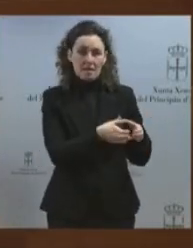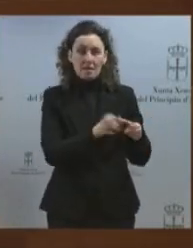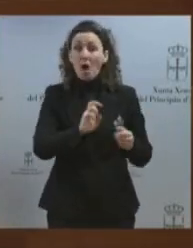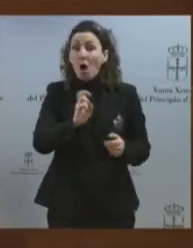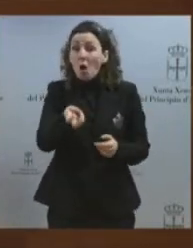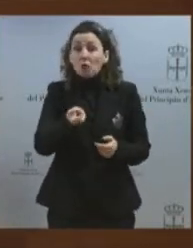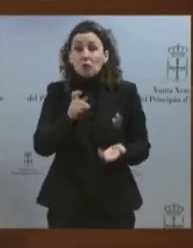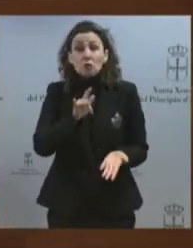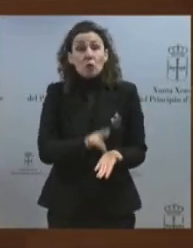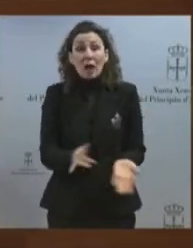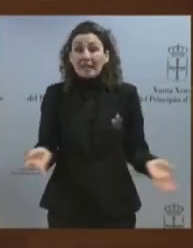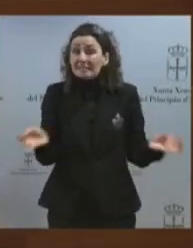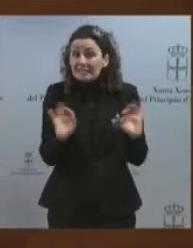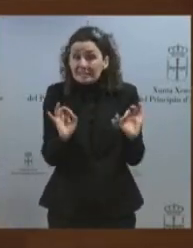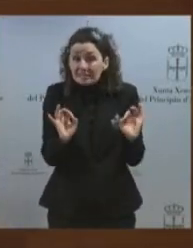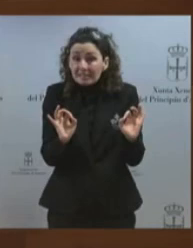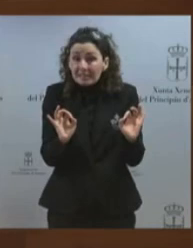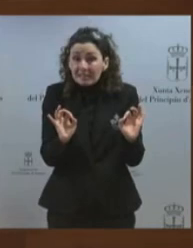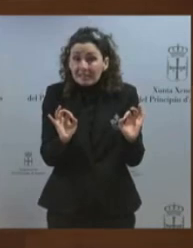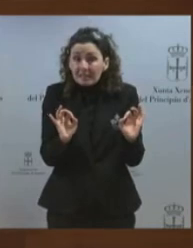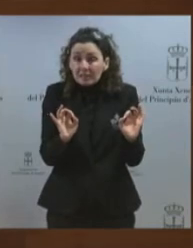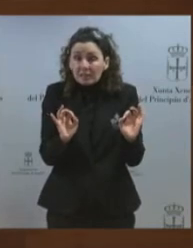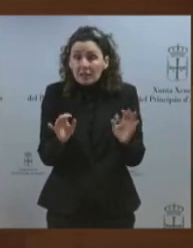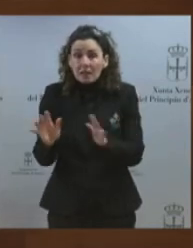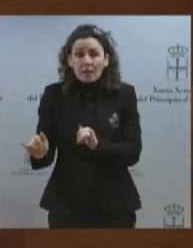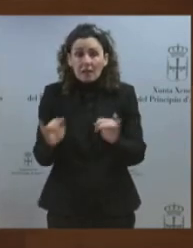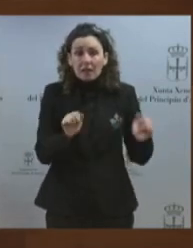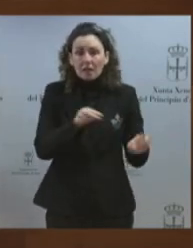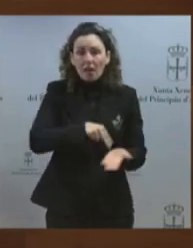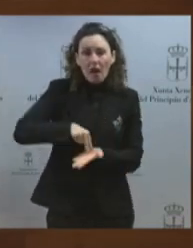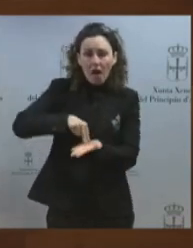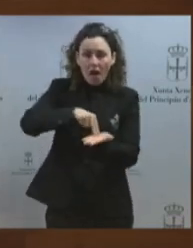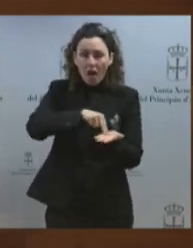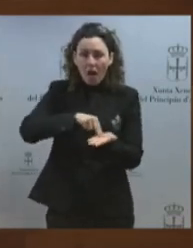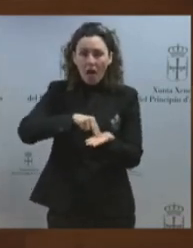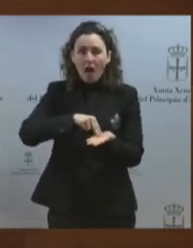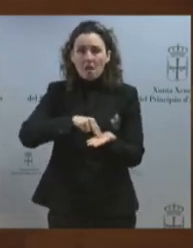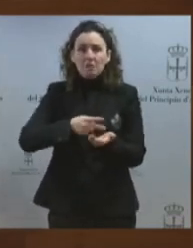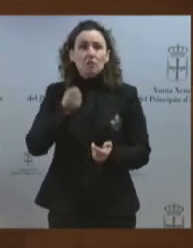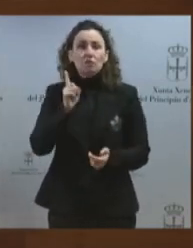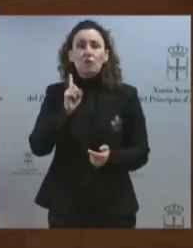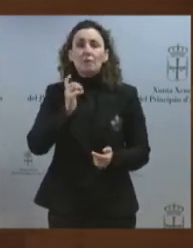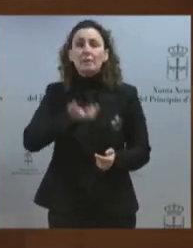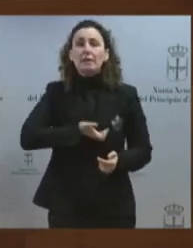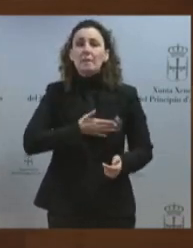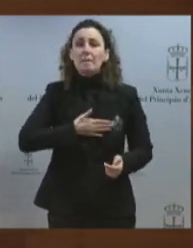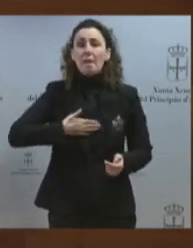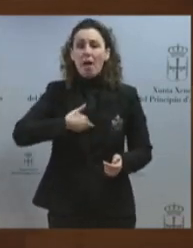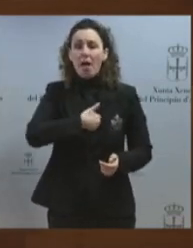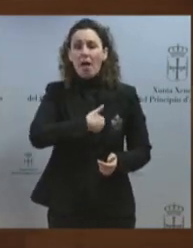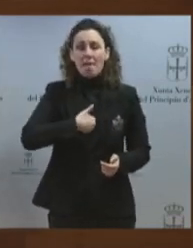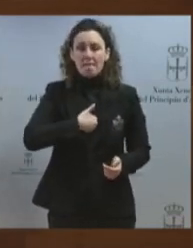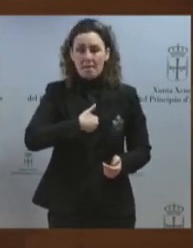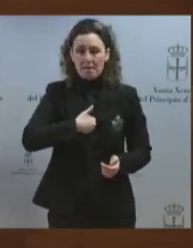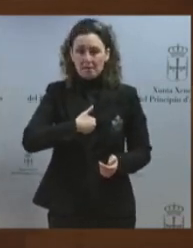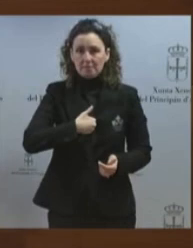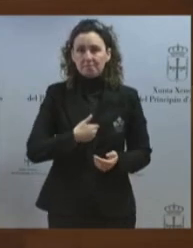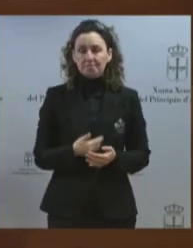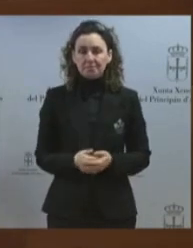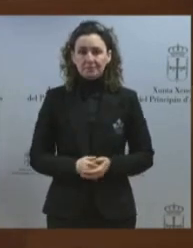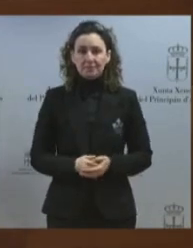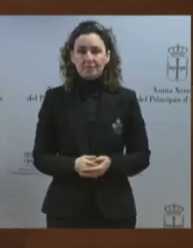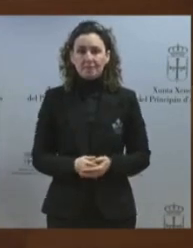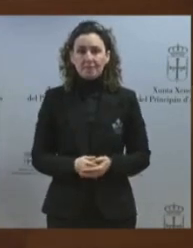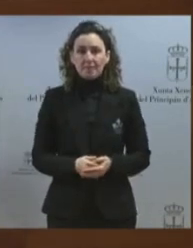pertenecían a ningún partido, solo estaban ejerciendo un servicio público. Esa era su única